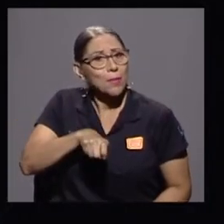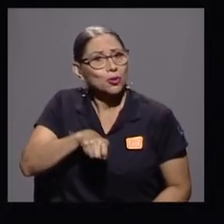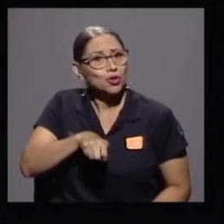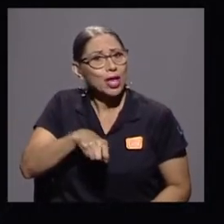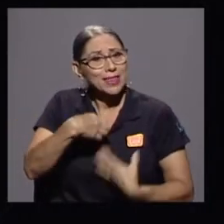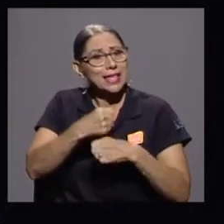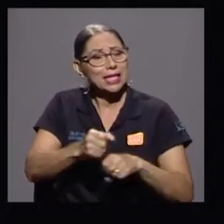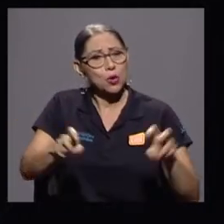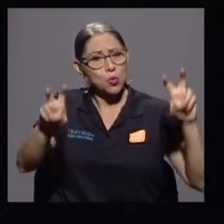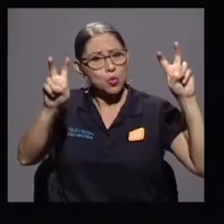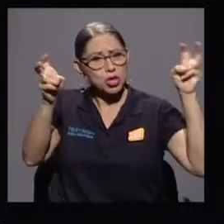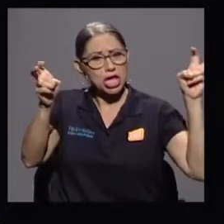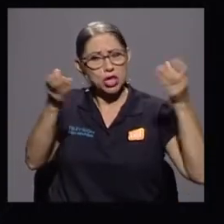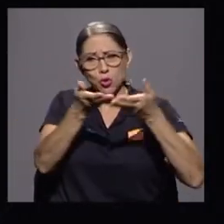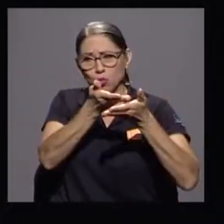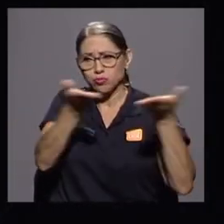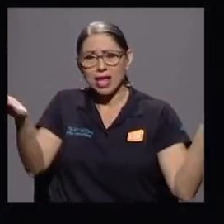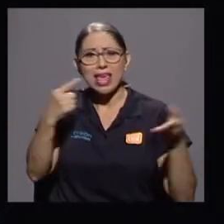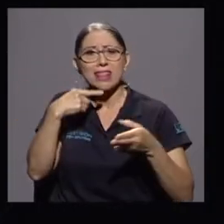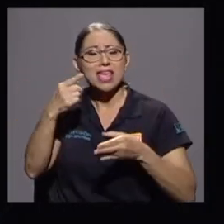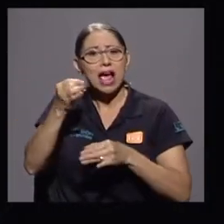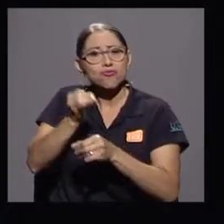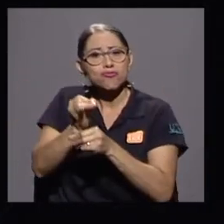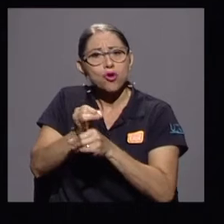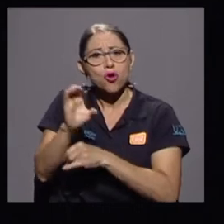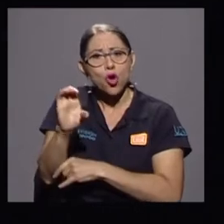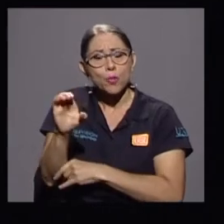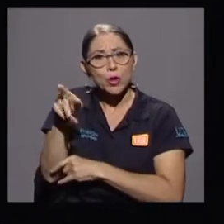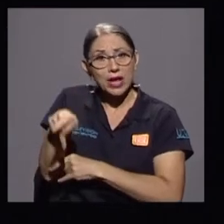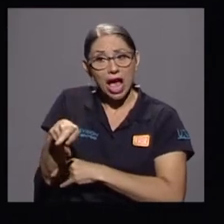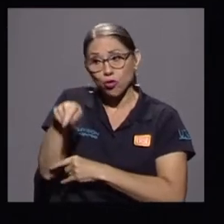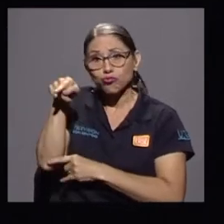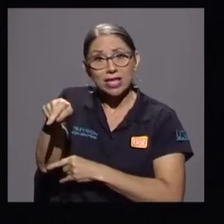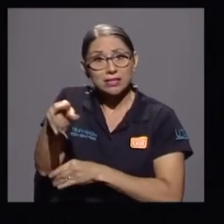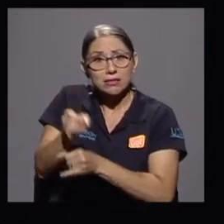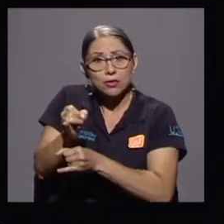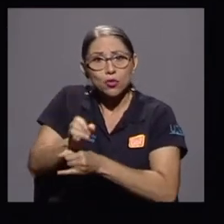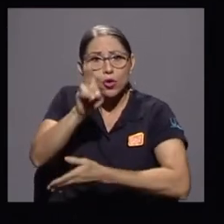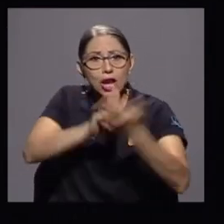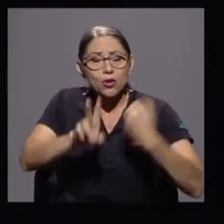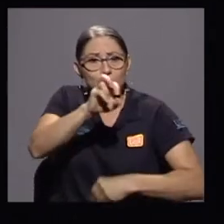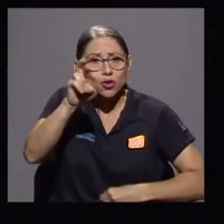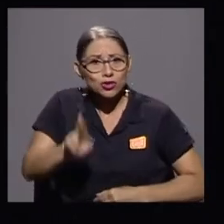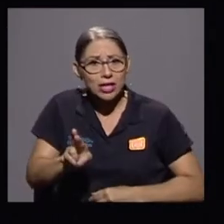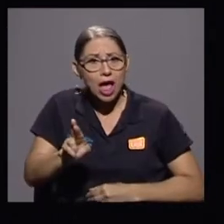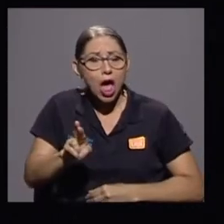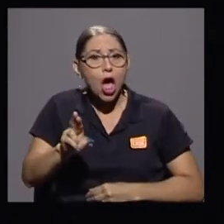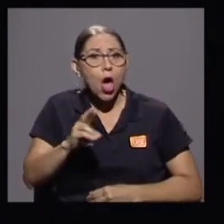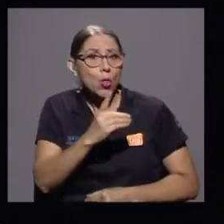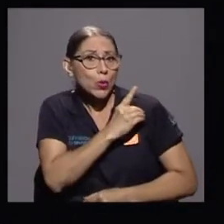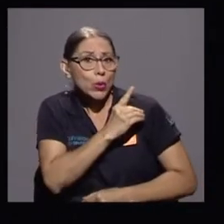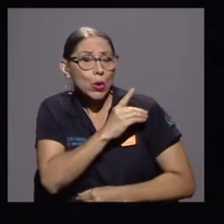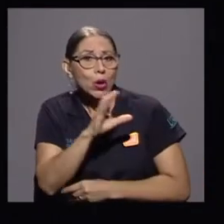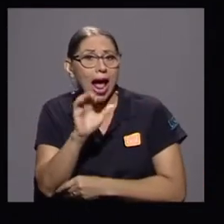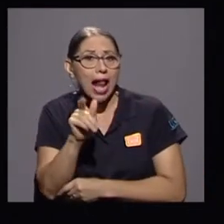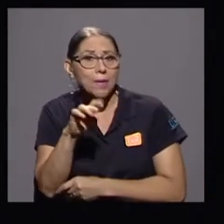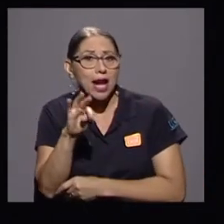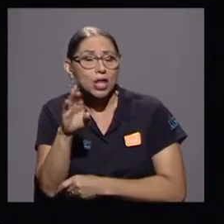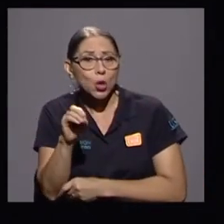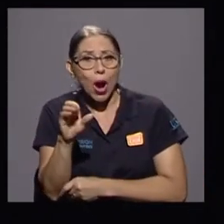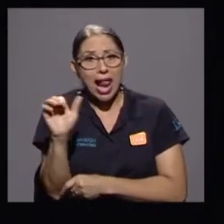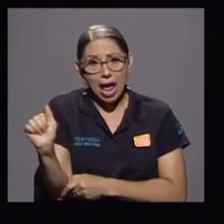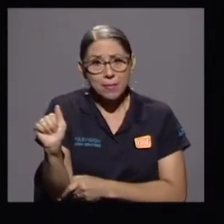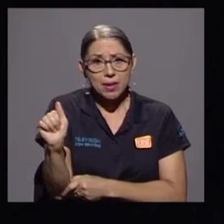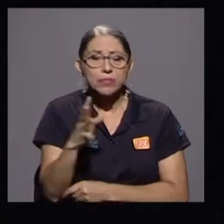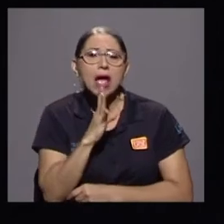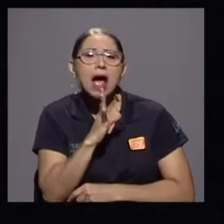inmenso donde diga Clodomiro Picado, un instituto de acá, de la Universidad de Costa Rica, donde Alberto Alape nos hace un reconocimiento